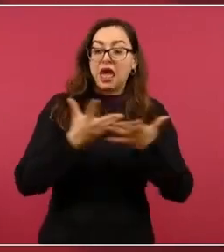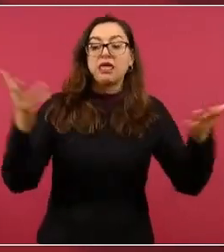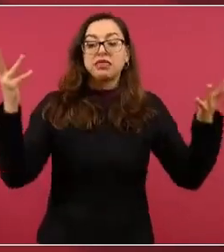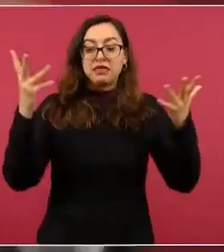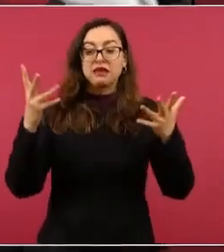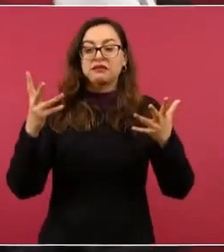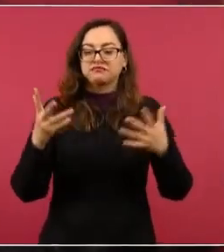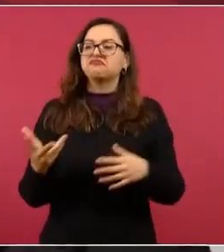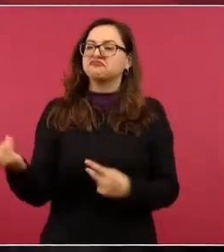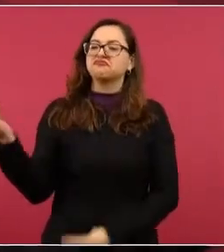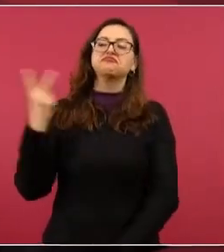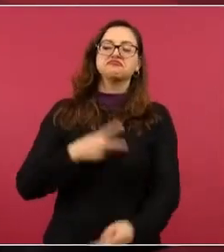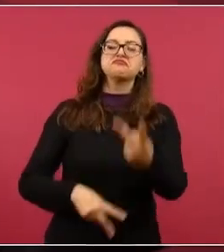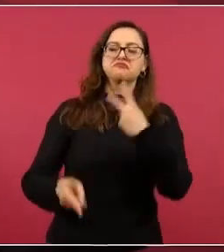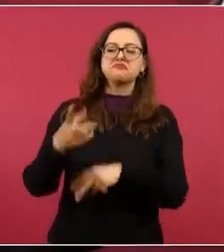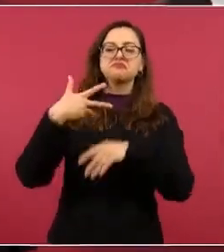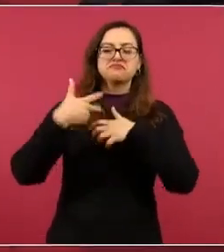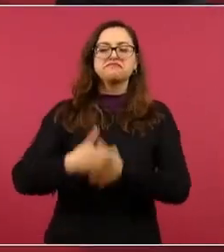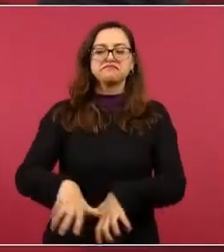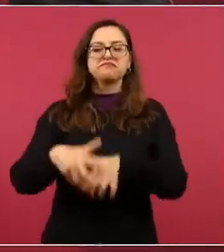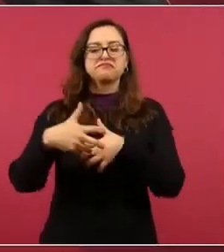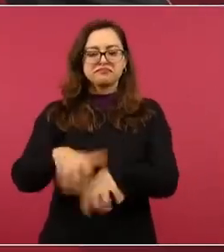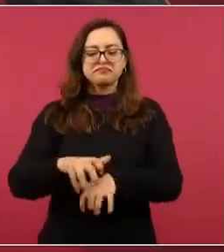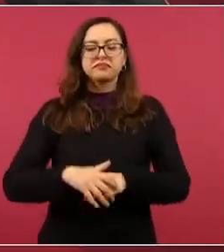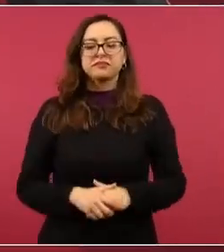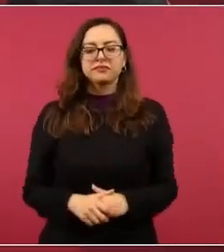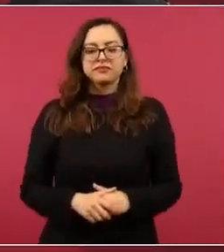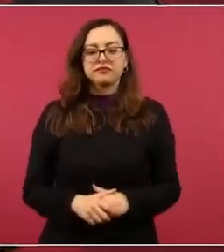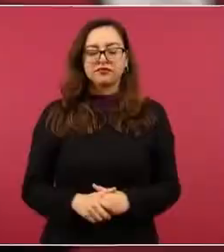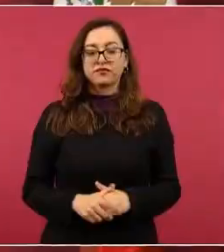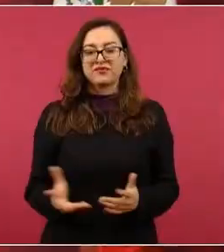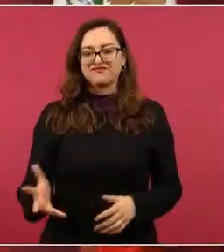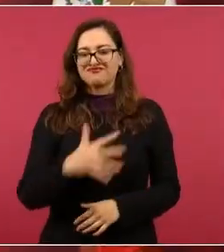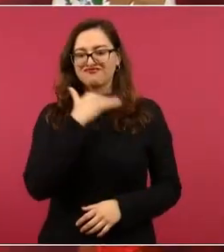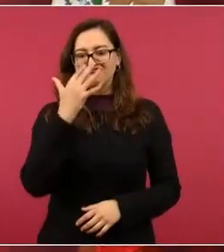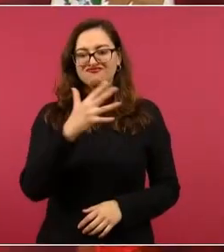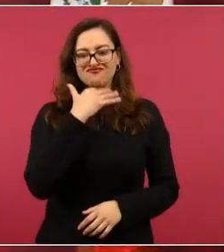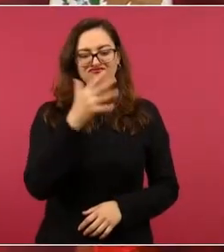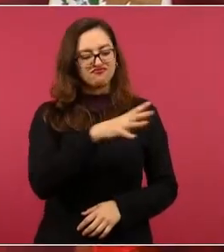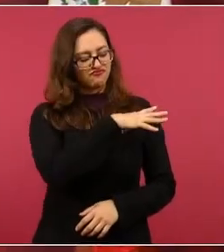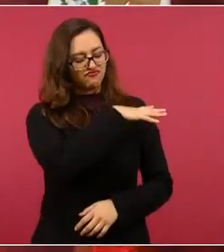Vengo acarreado porque estoy en contra de la corrupción.